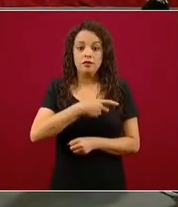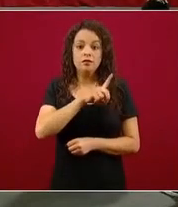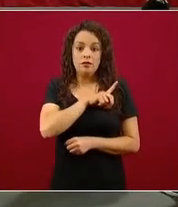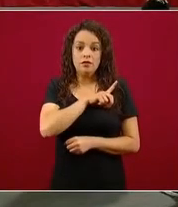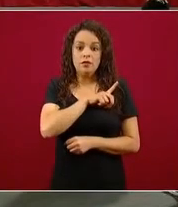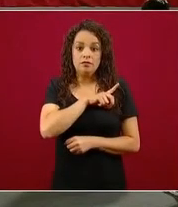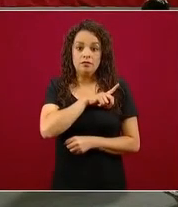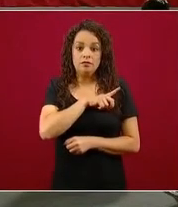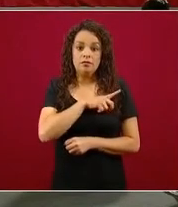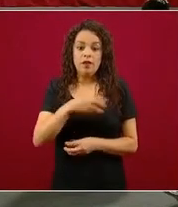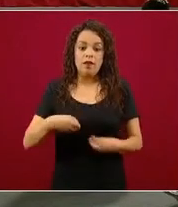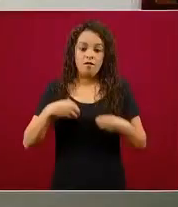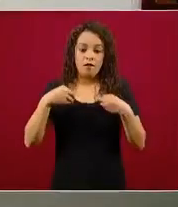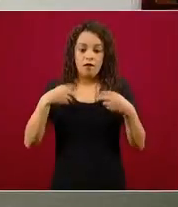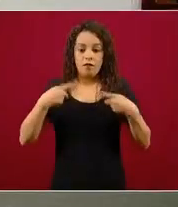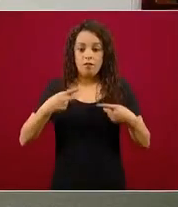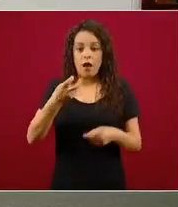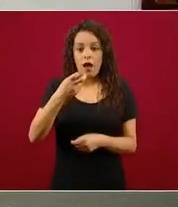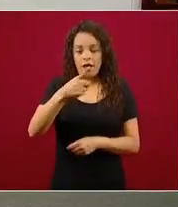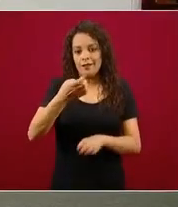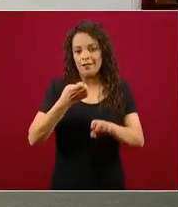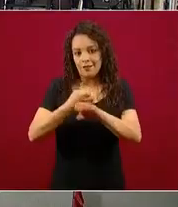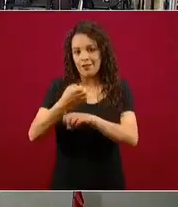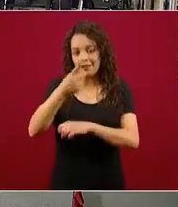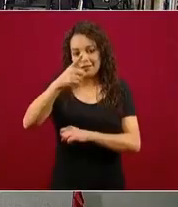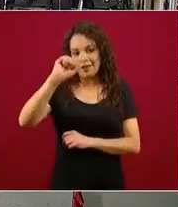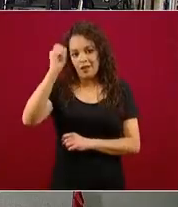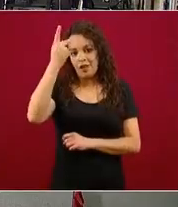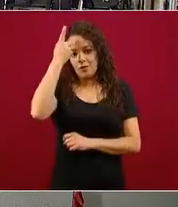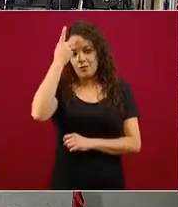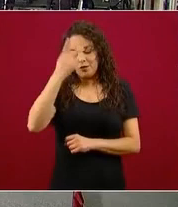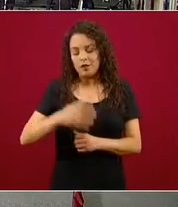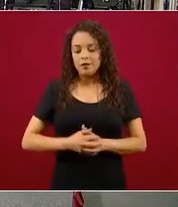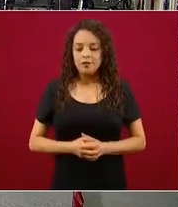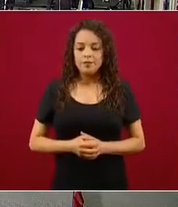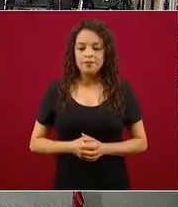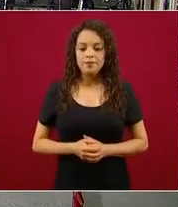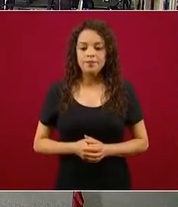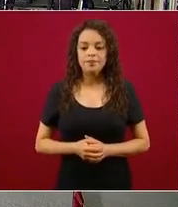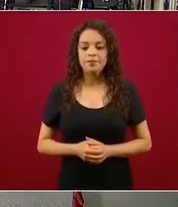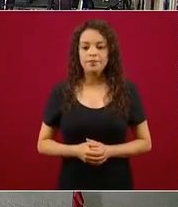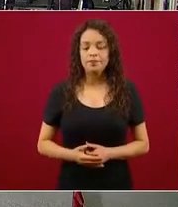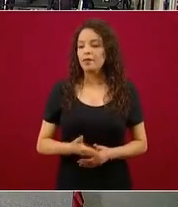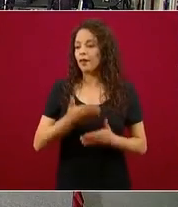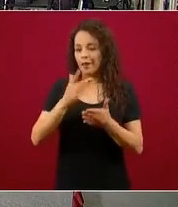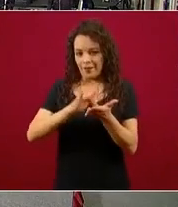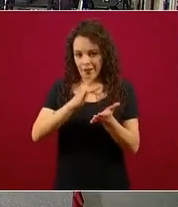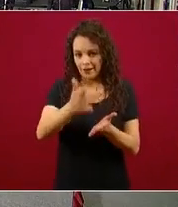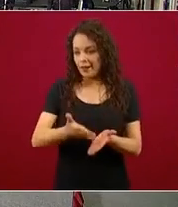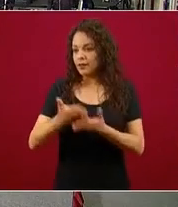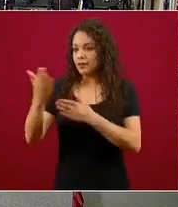que habitan en San Luis Potosí. Doctor Gatel, este ejercicio pudiera,